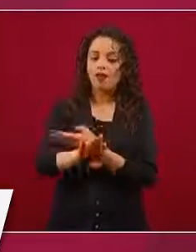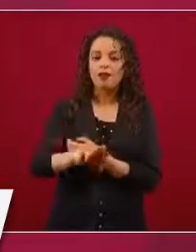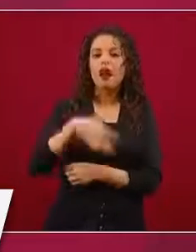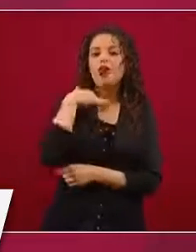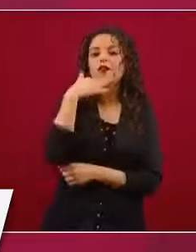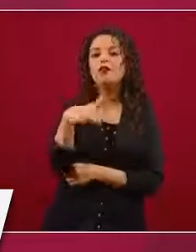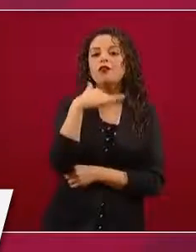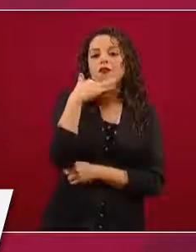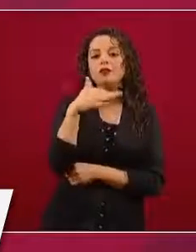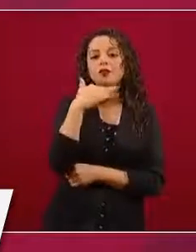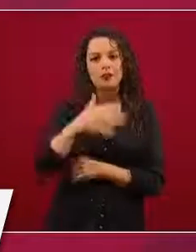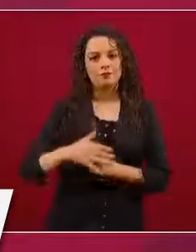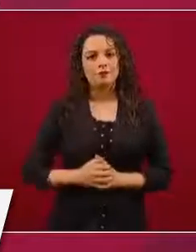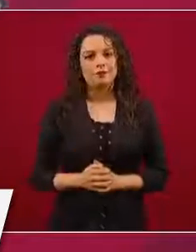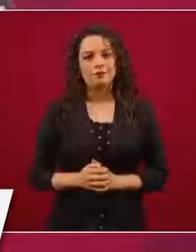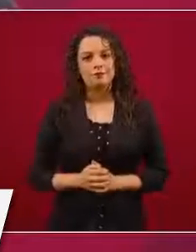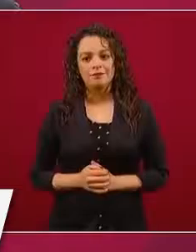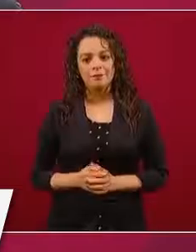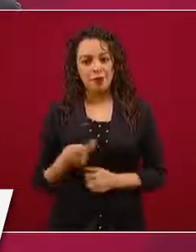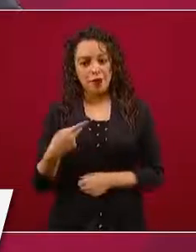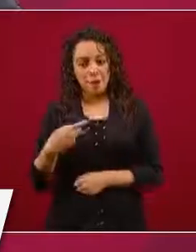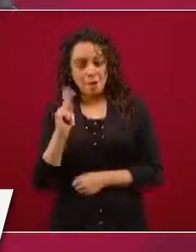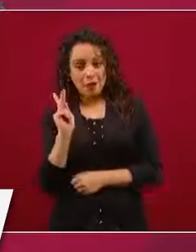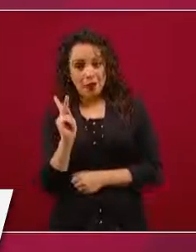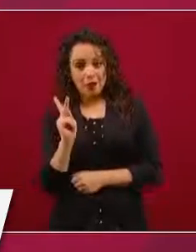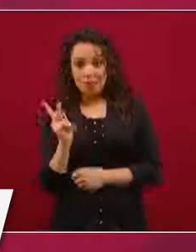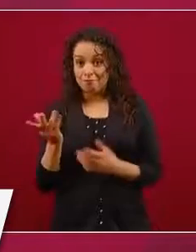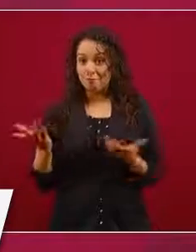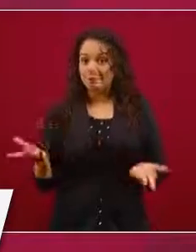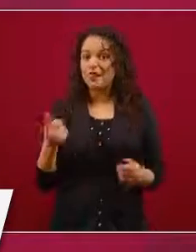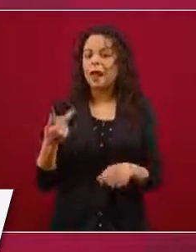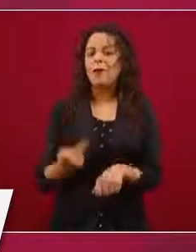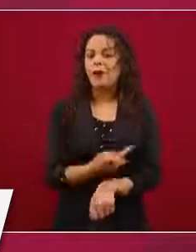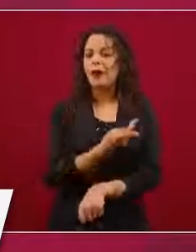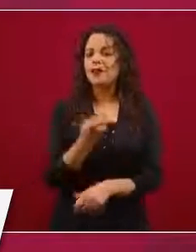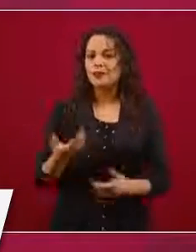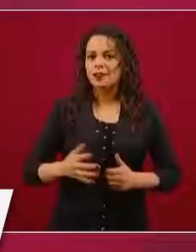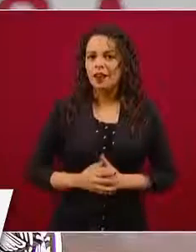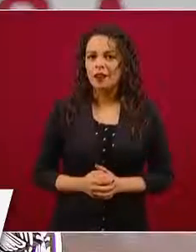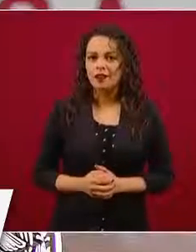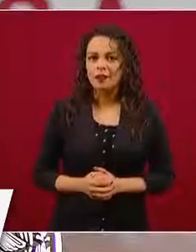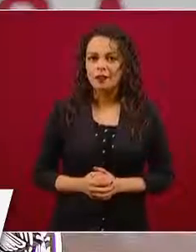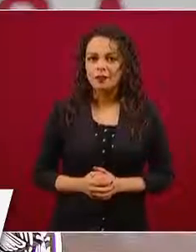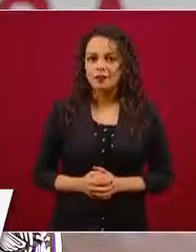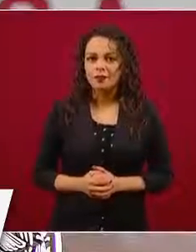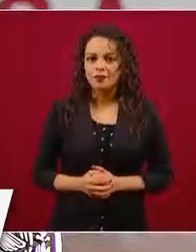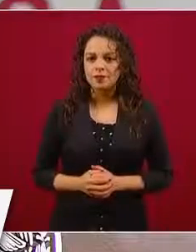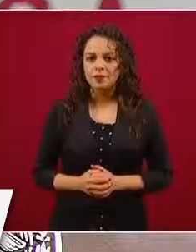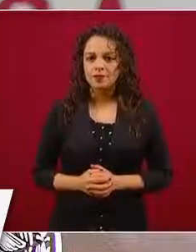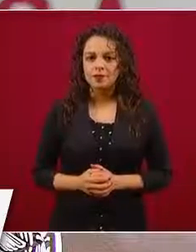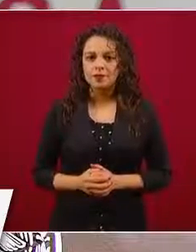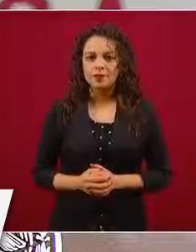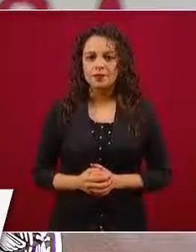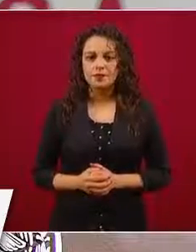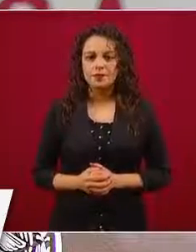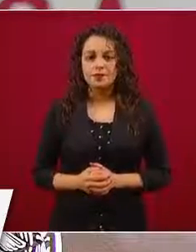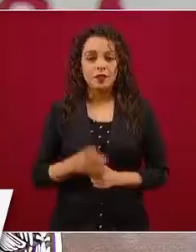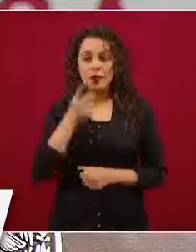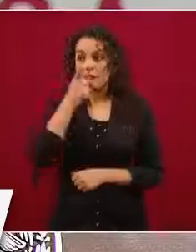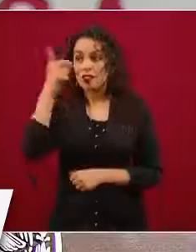Y resulta que la corrupción no era delito grave.